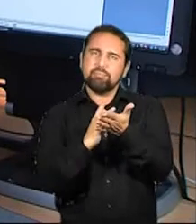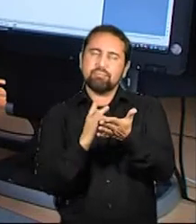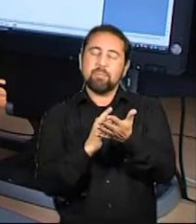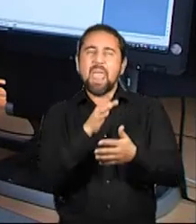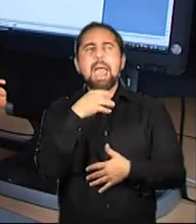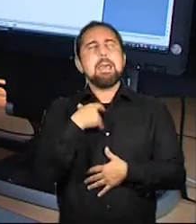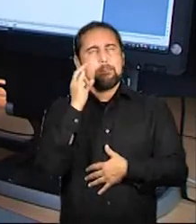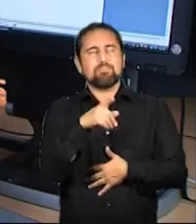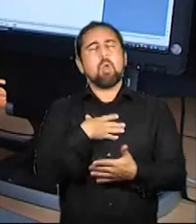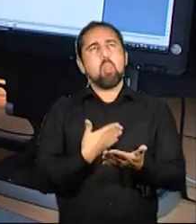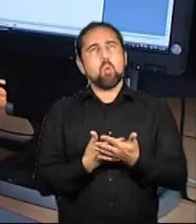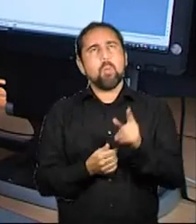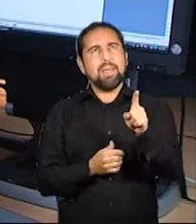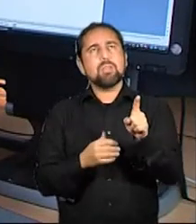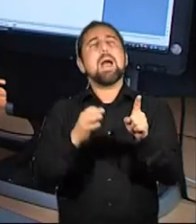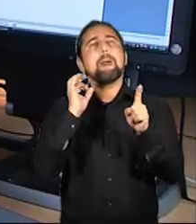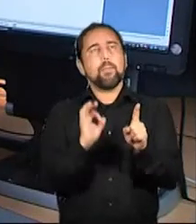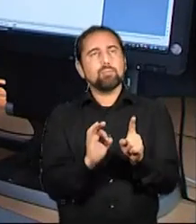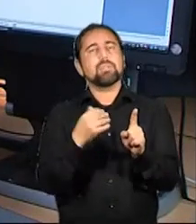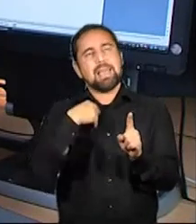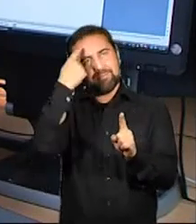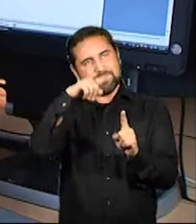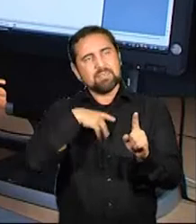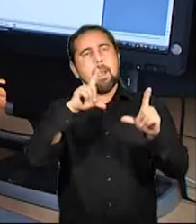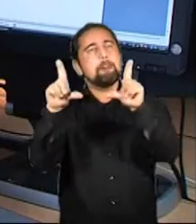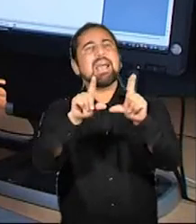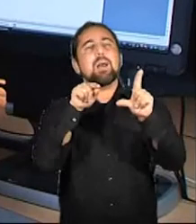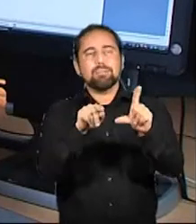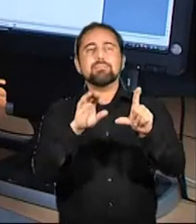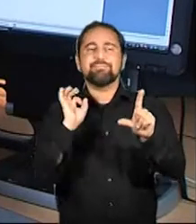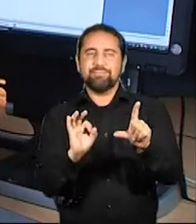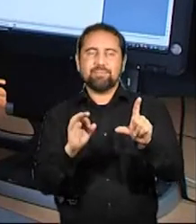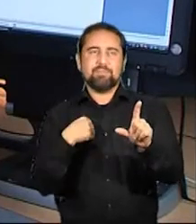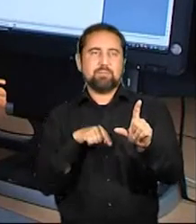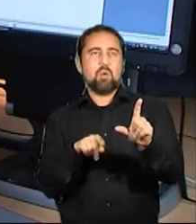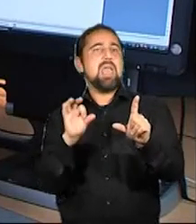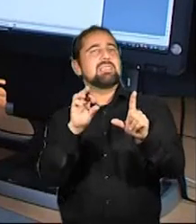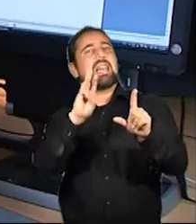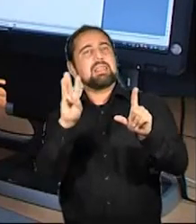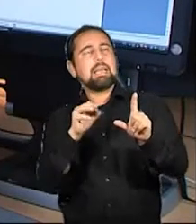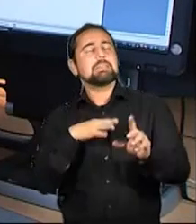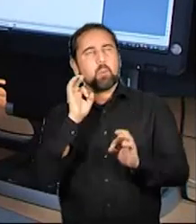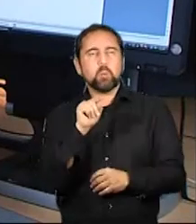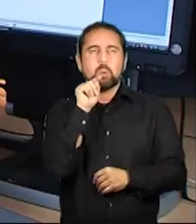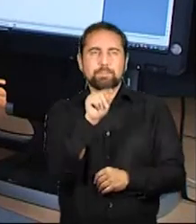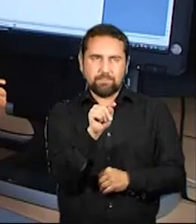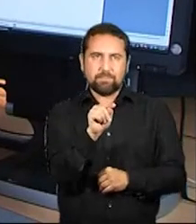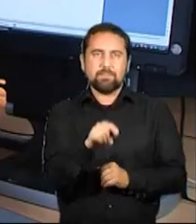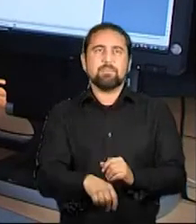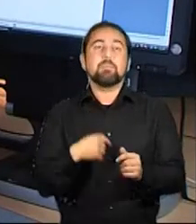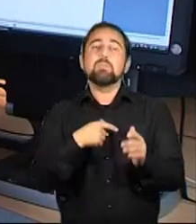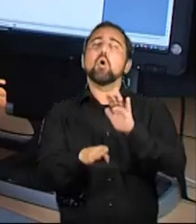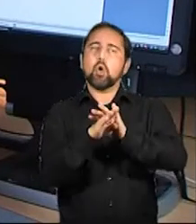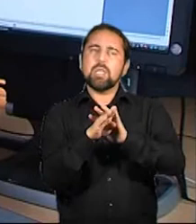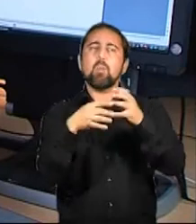documento. He verificado que estoy en la página correcta, que es la página 8, con las teclas Insert 3. Figura S, figura, campo, campo, 6 punto. Asistente,